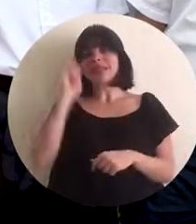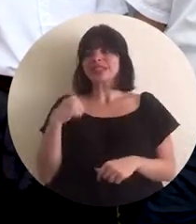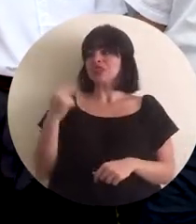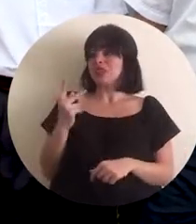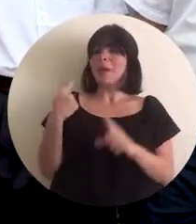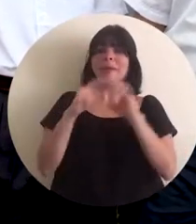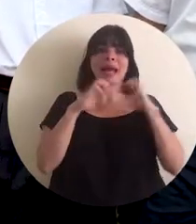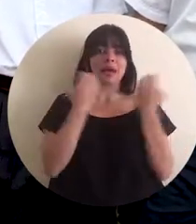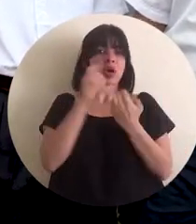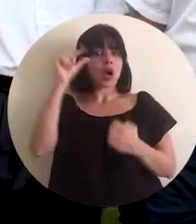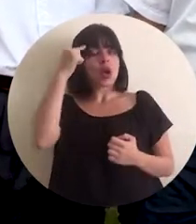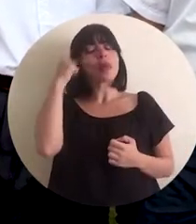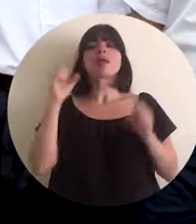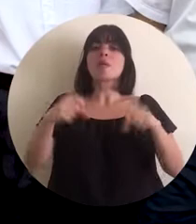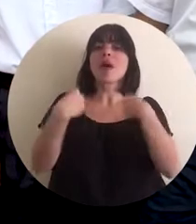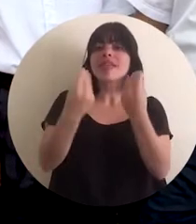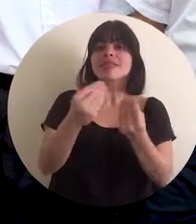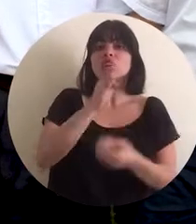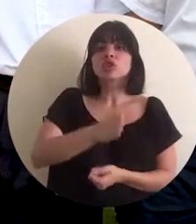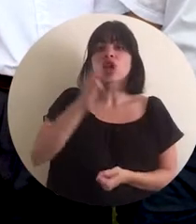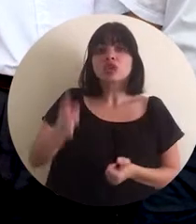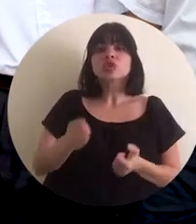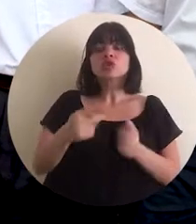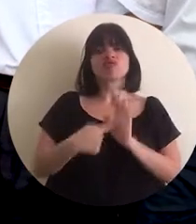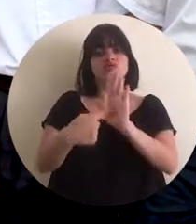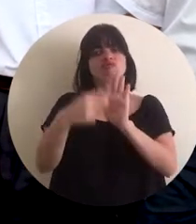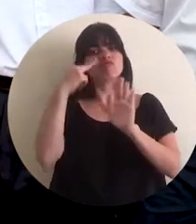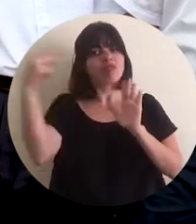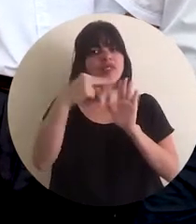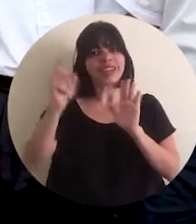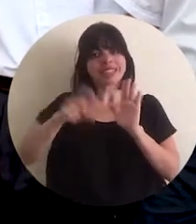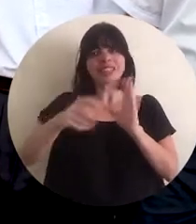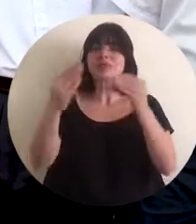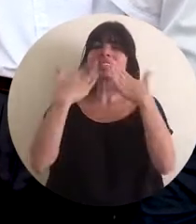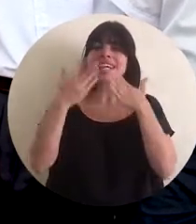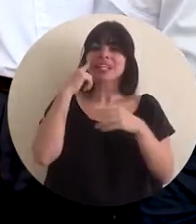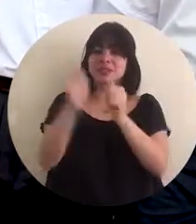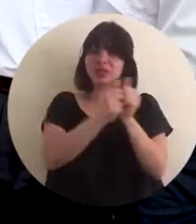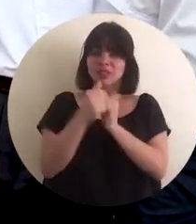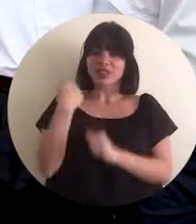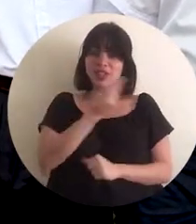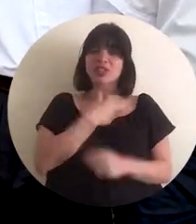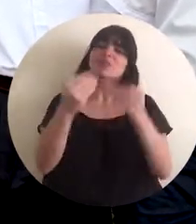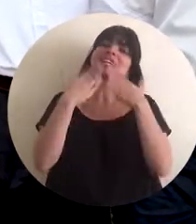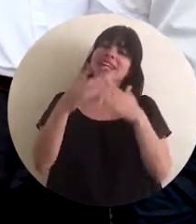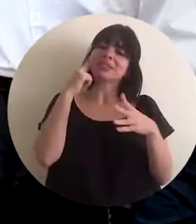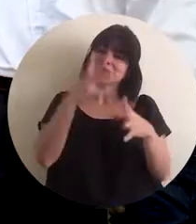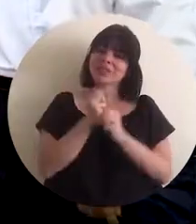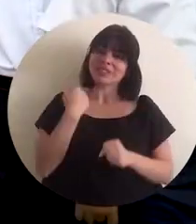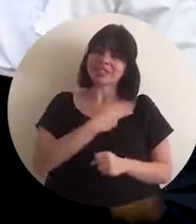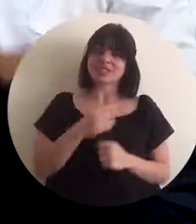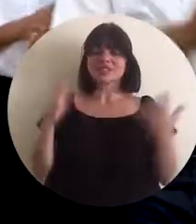y yo, con los equipos de gobierno, dándole a la zona azul la visibilidad que requiere. Muchas gracias por acompañarnos, muchas gracias por